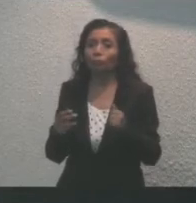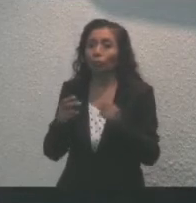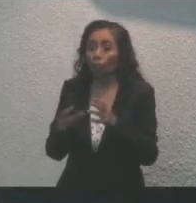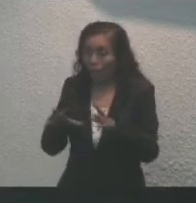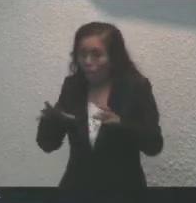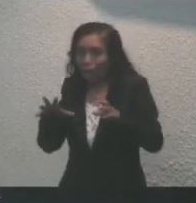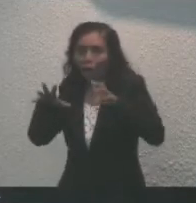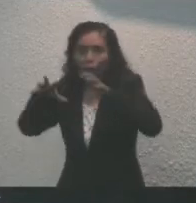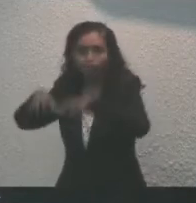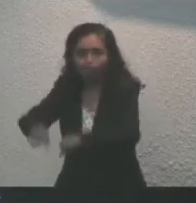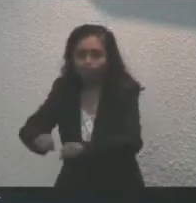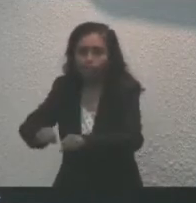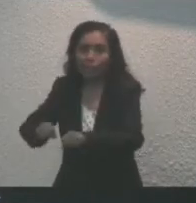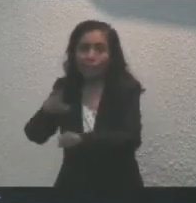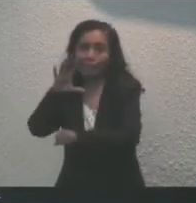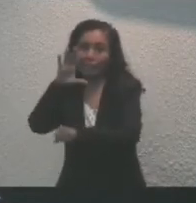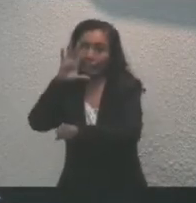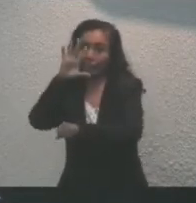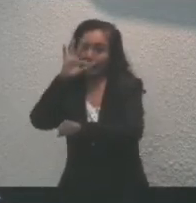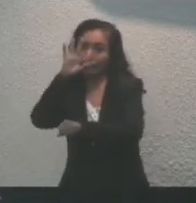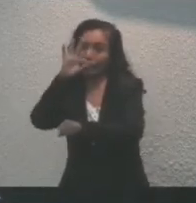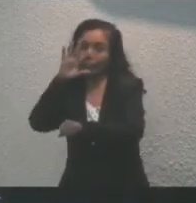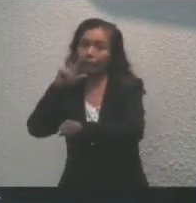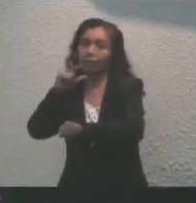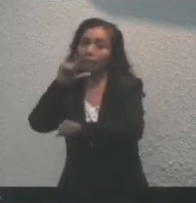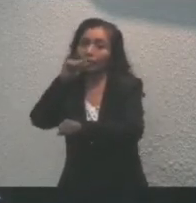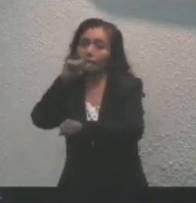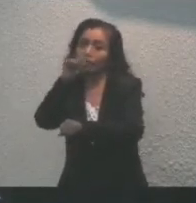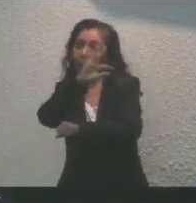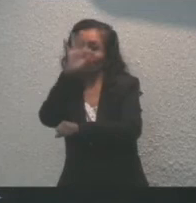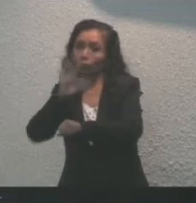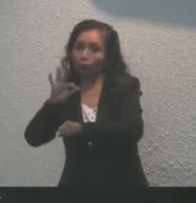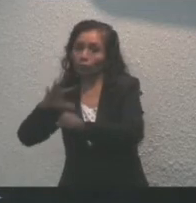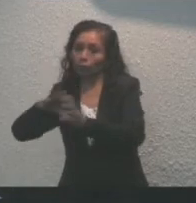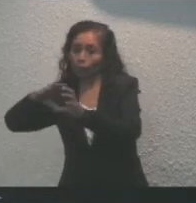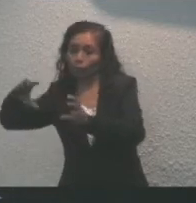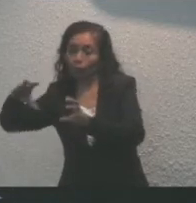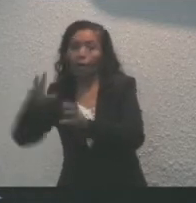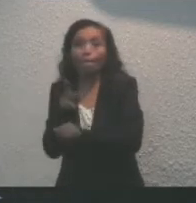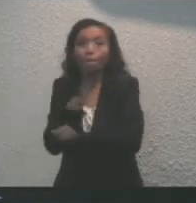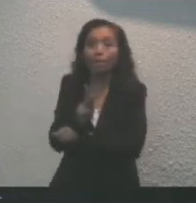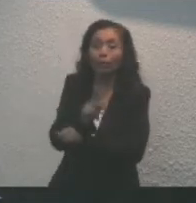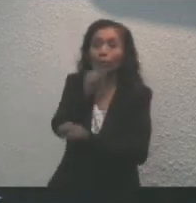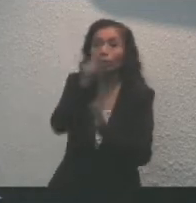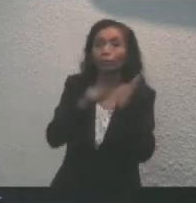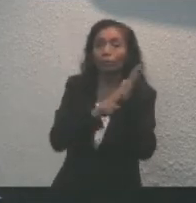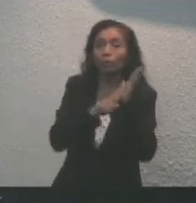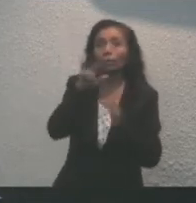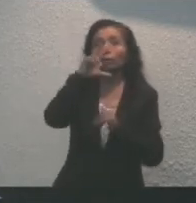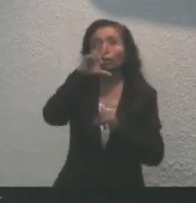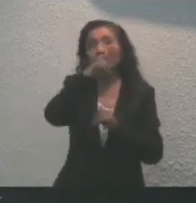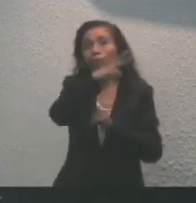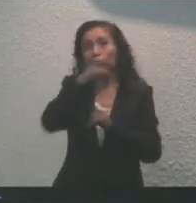% del espacio territorial. Sin embargo, en 1849,